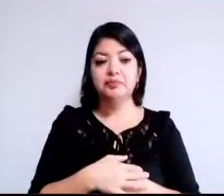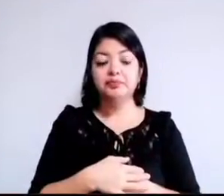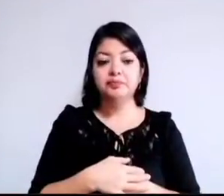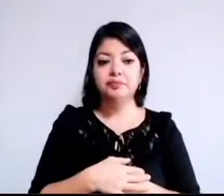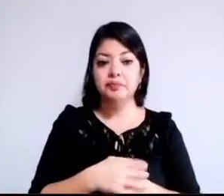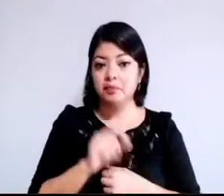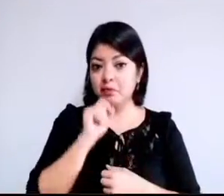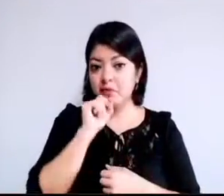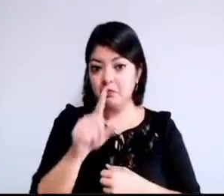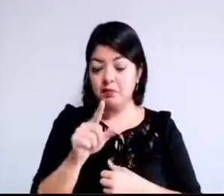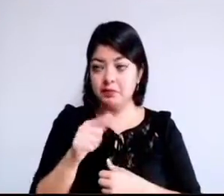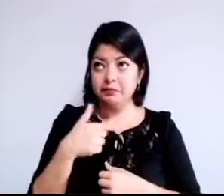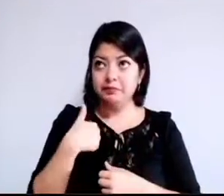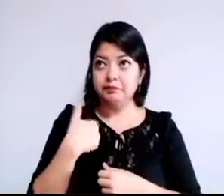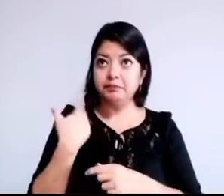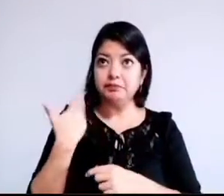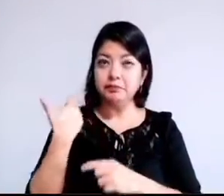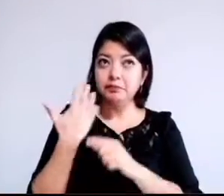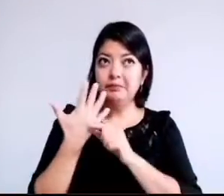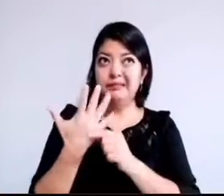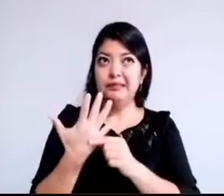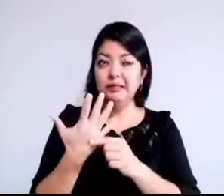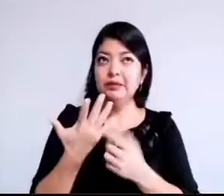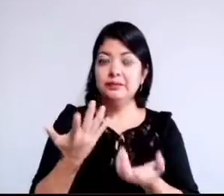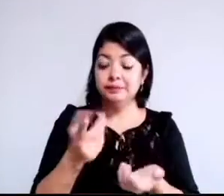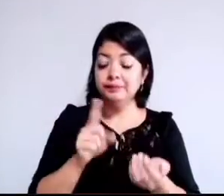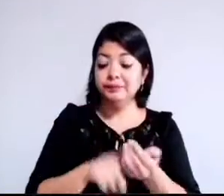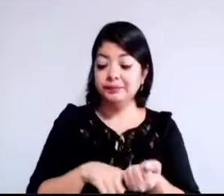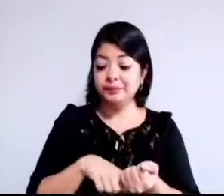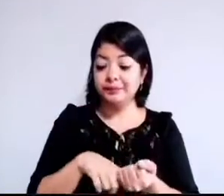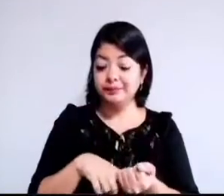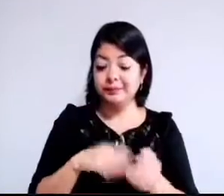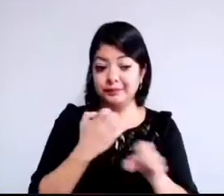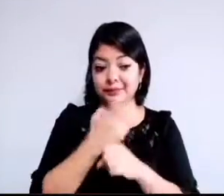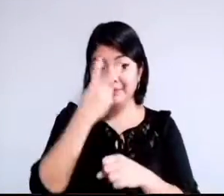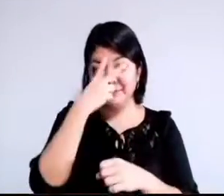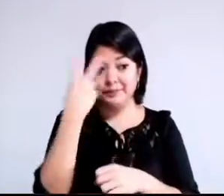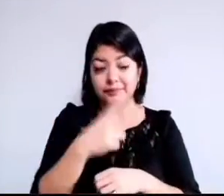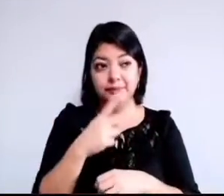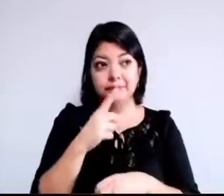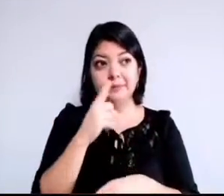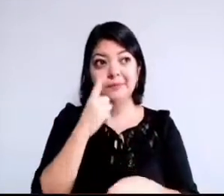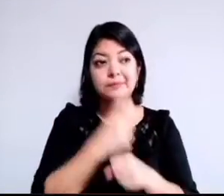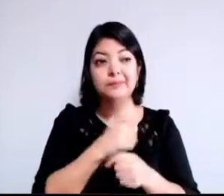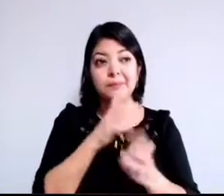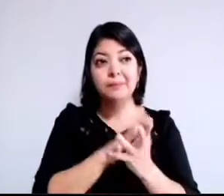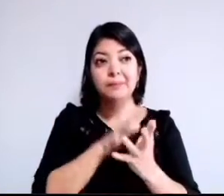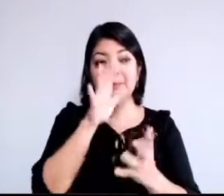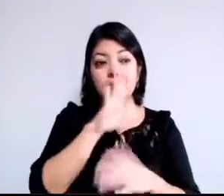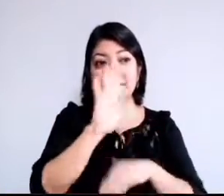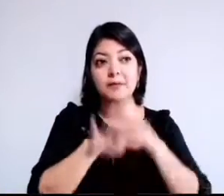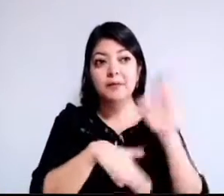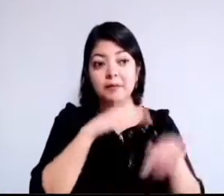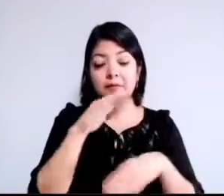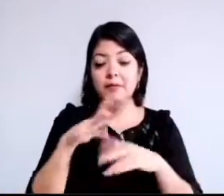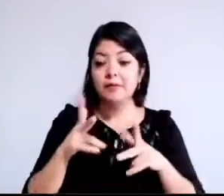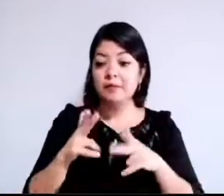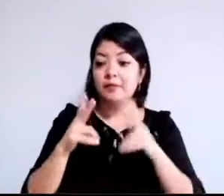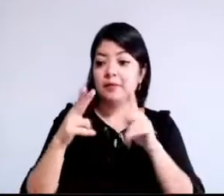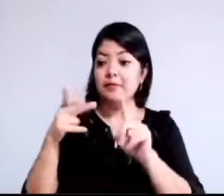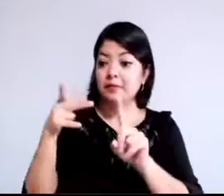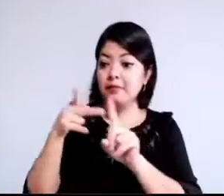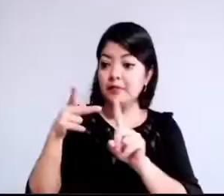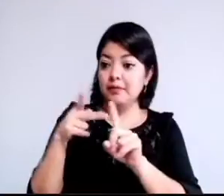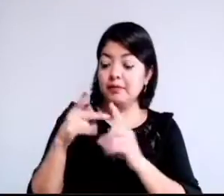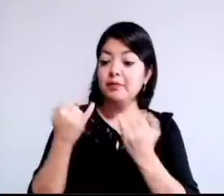el Estado de México es la entidad con más muertes por cáncer de próstata y dentro de los municipios con más